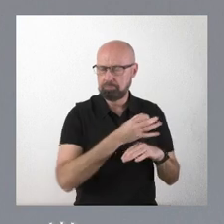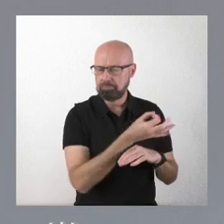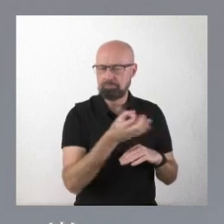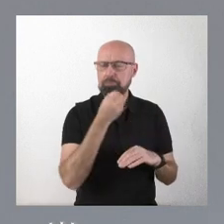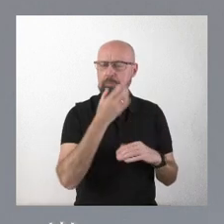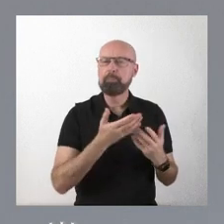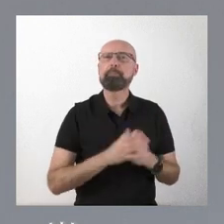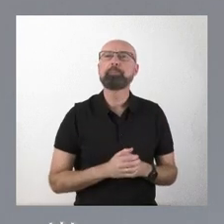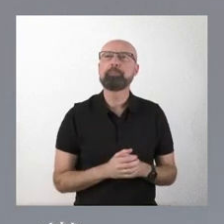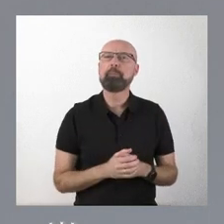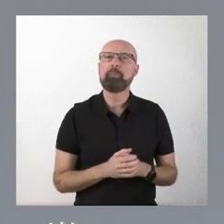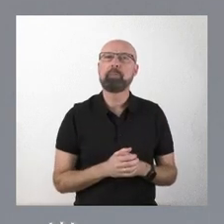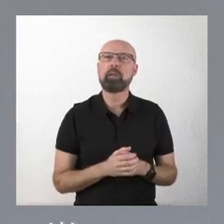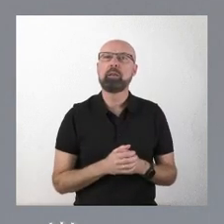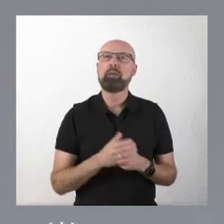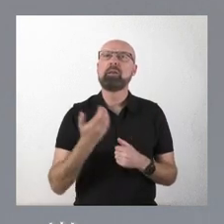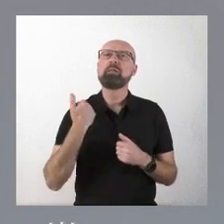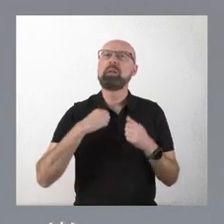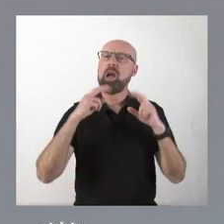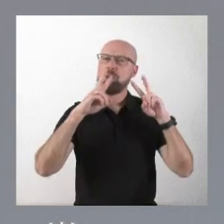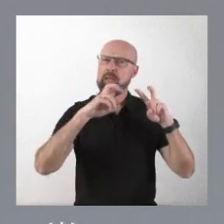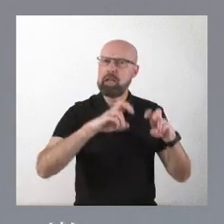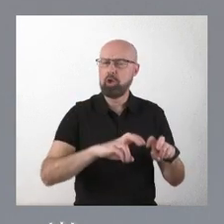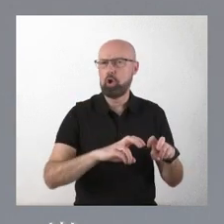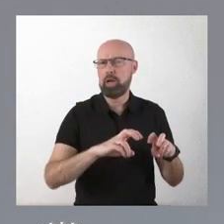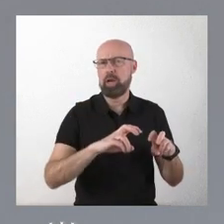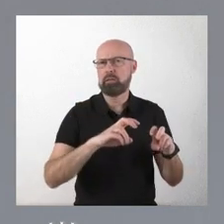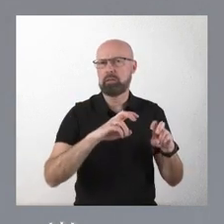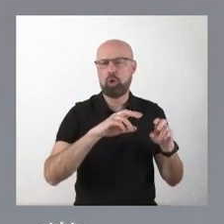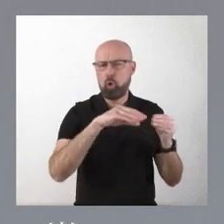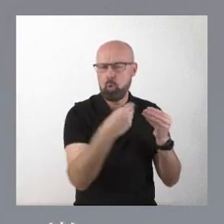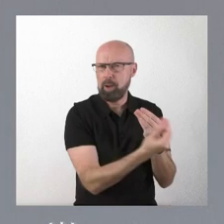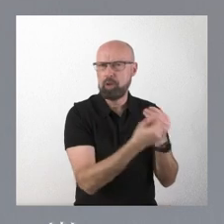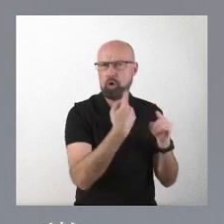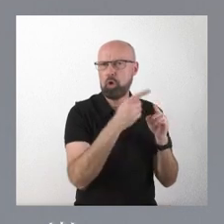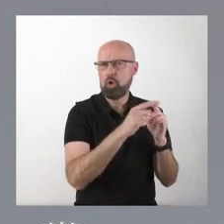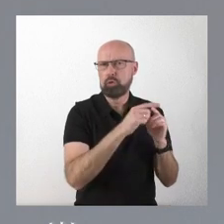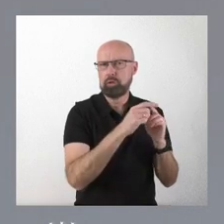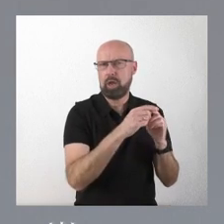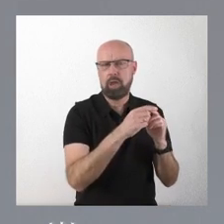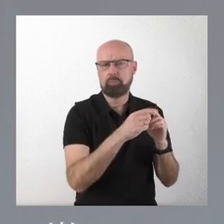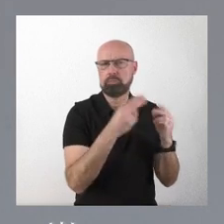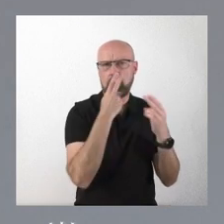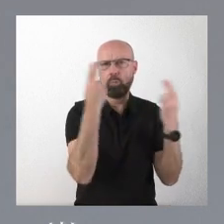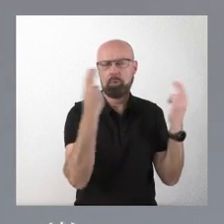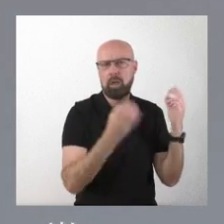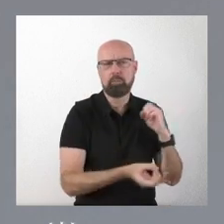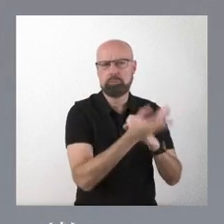Han salido investigaciones y monografías tumbativas desde